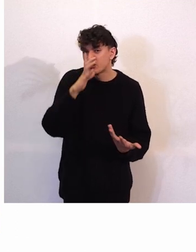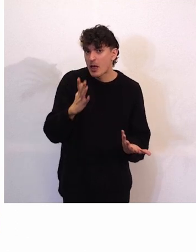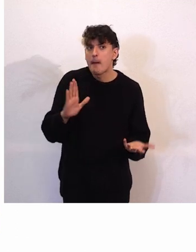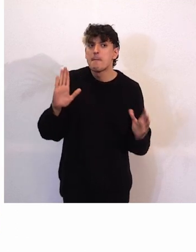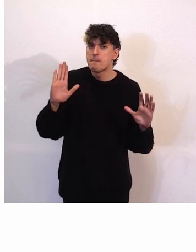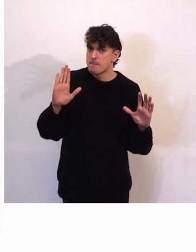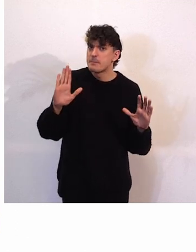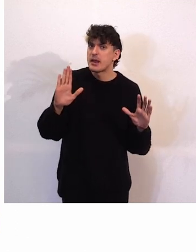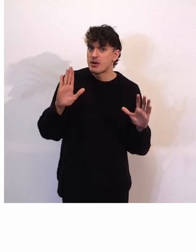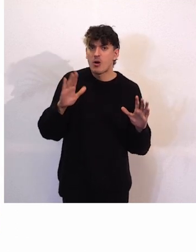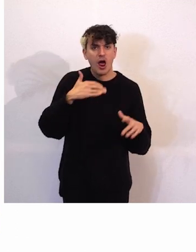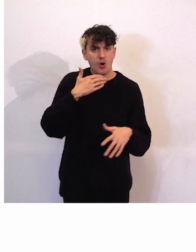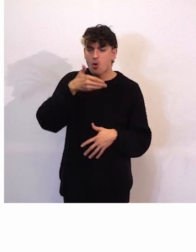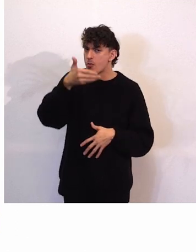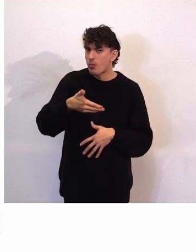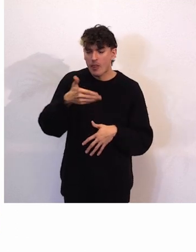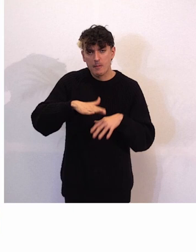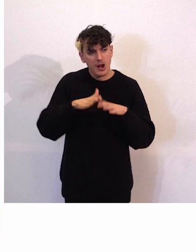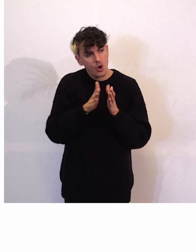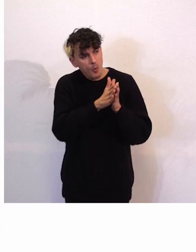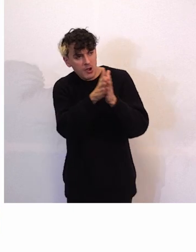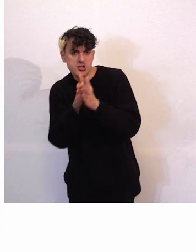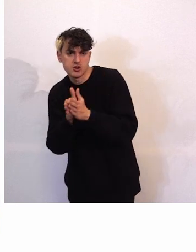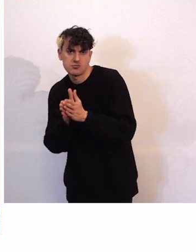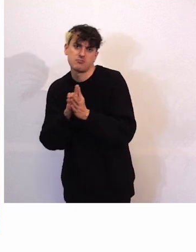para mis compañeros y para mí y para todos.